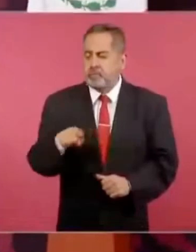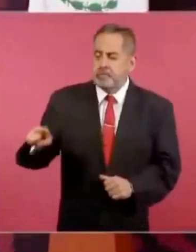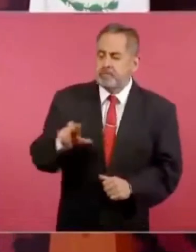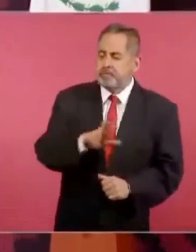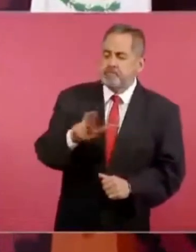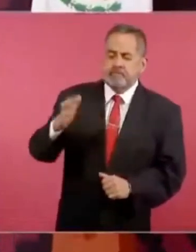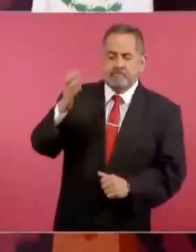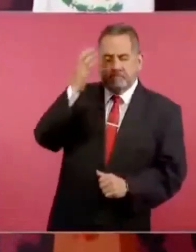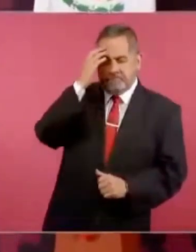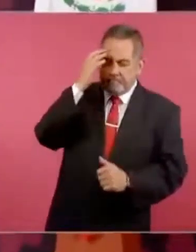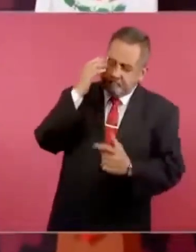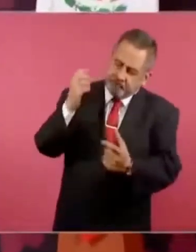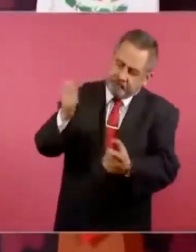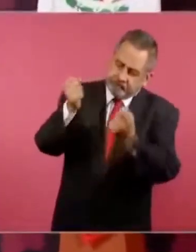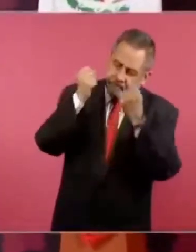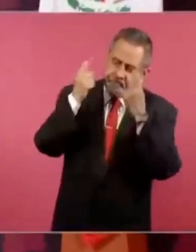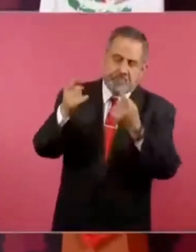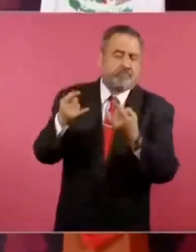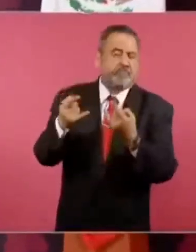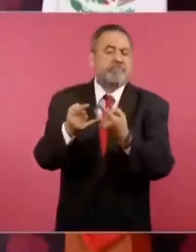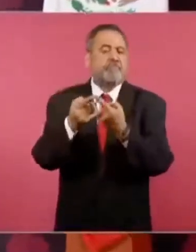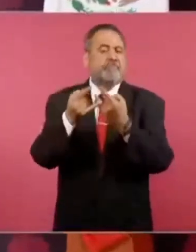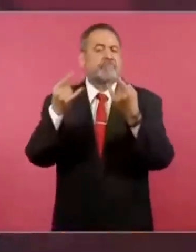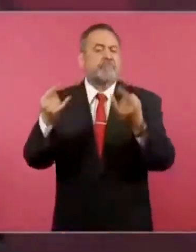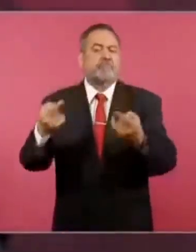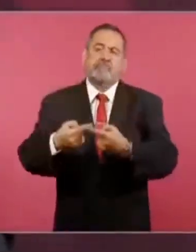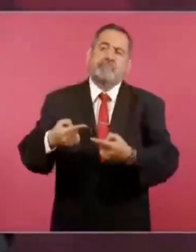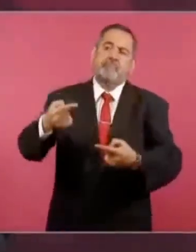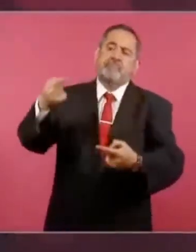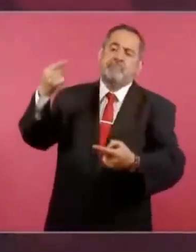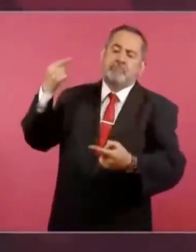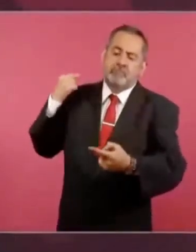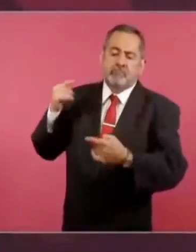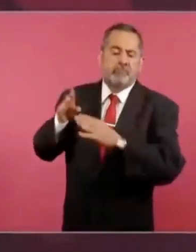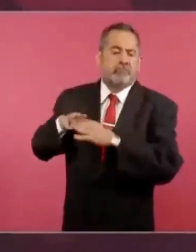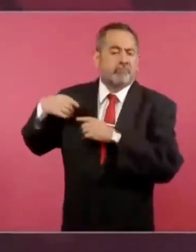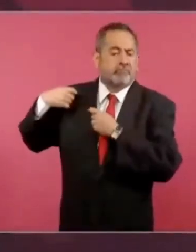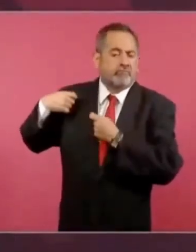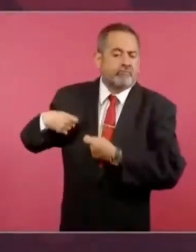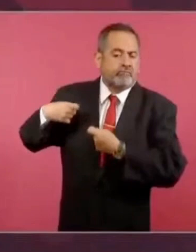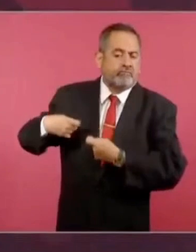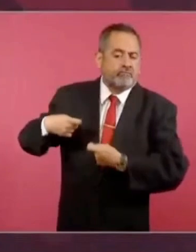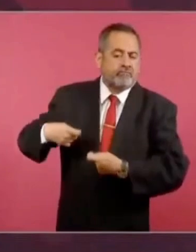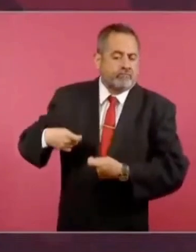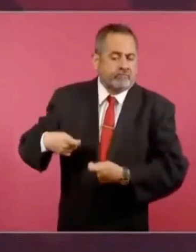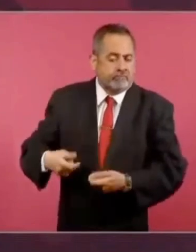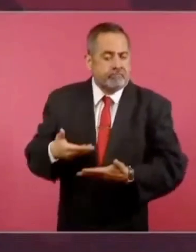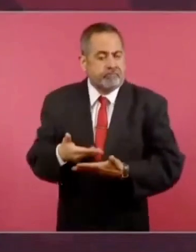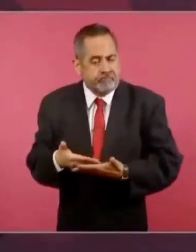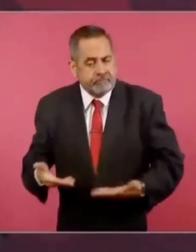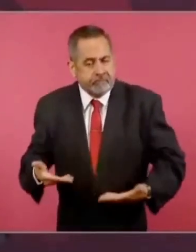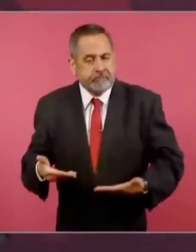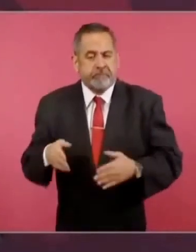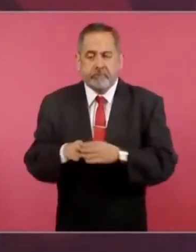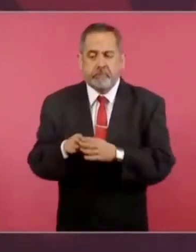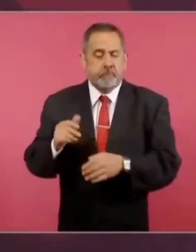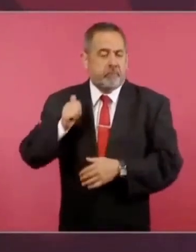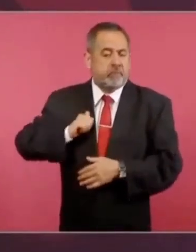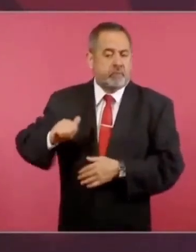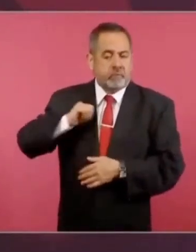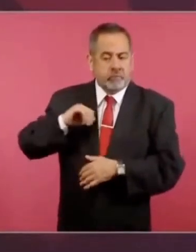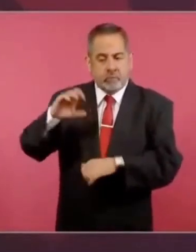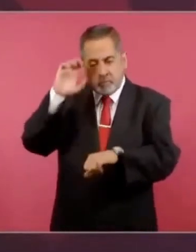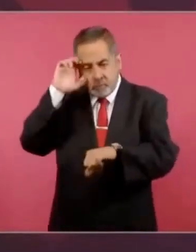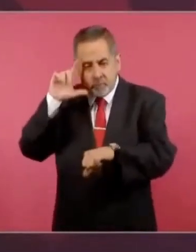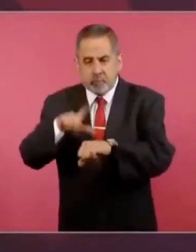sido nuestro pasado, la herencia de las culturas